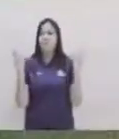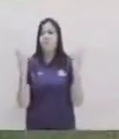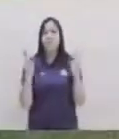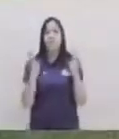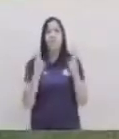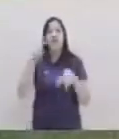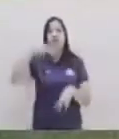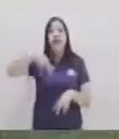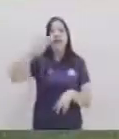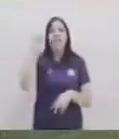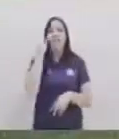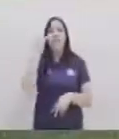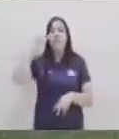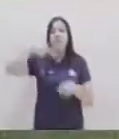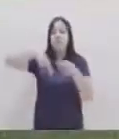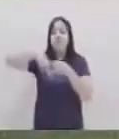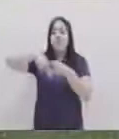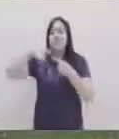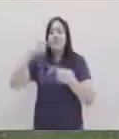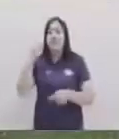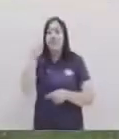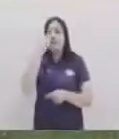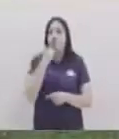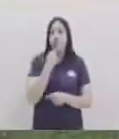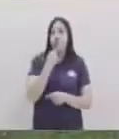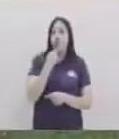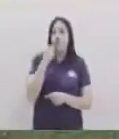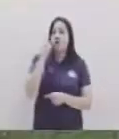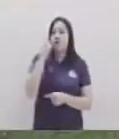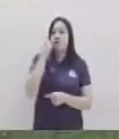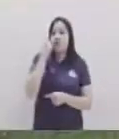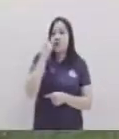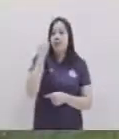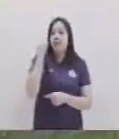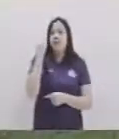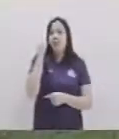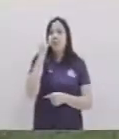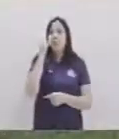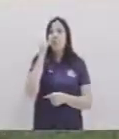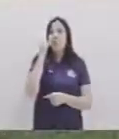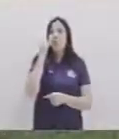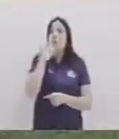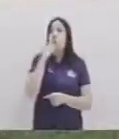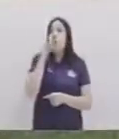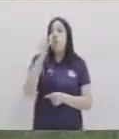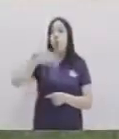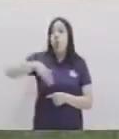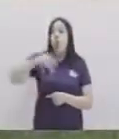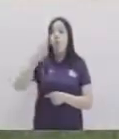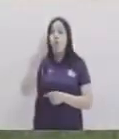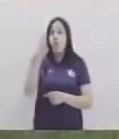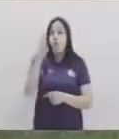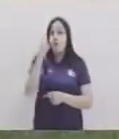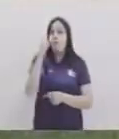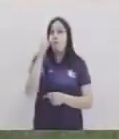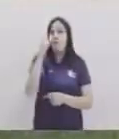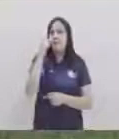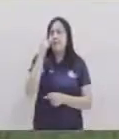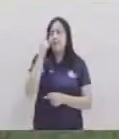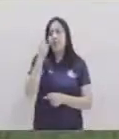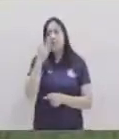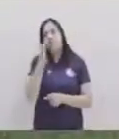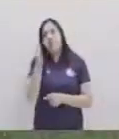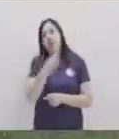niños es hombre la seña de hombre mujer hombre lo hago como apretando el bigote